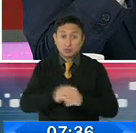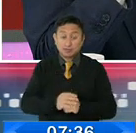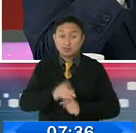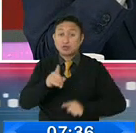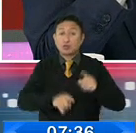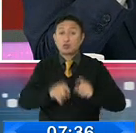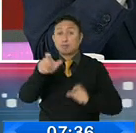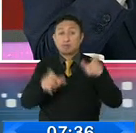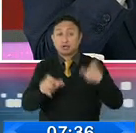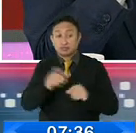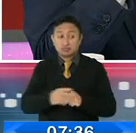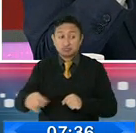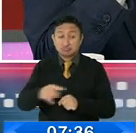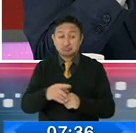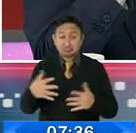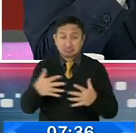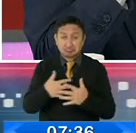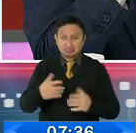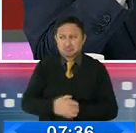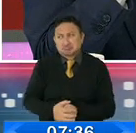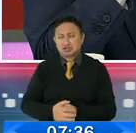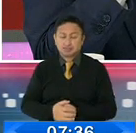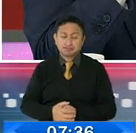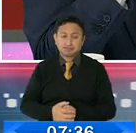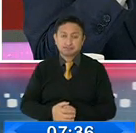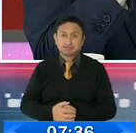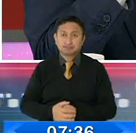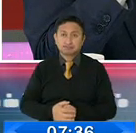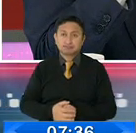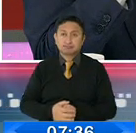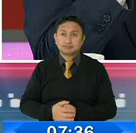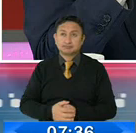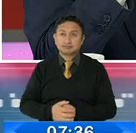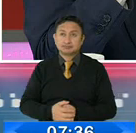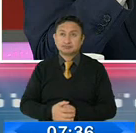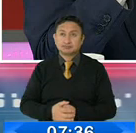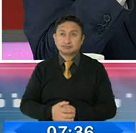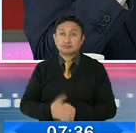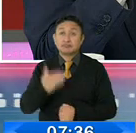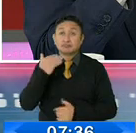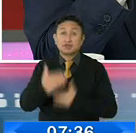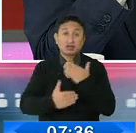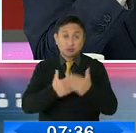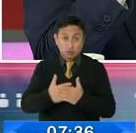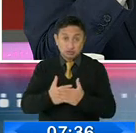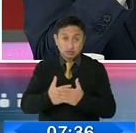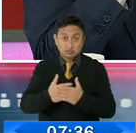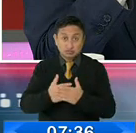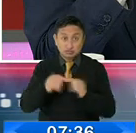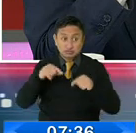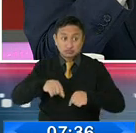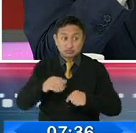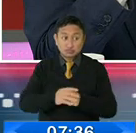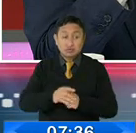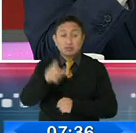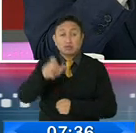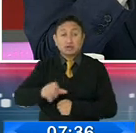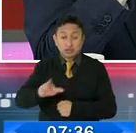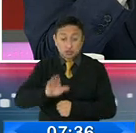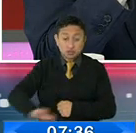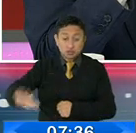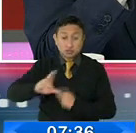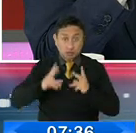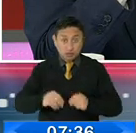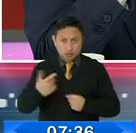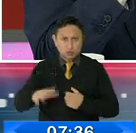casos hasta una temeridad porque podría estar, eh, eh, complicando la situación de varias, de varios usuarios que